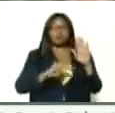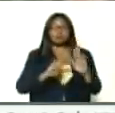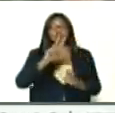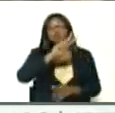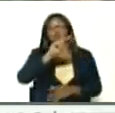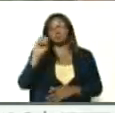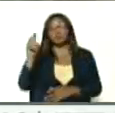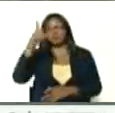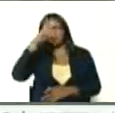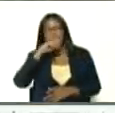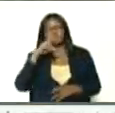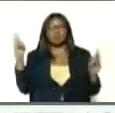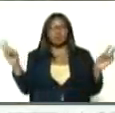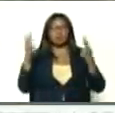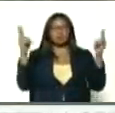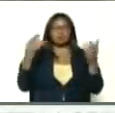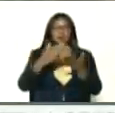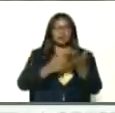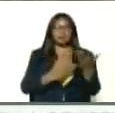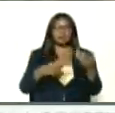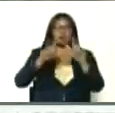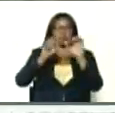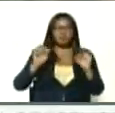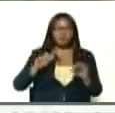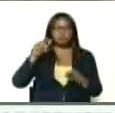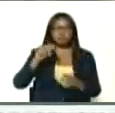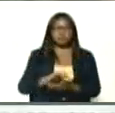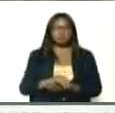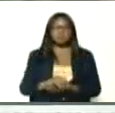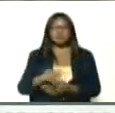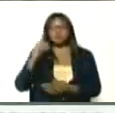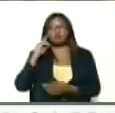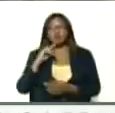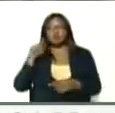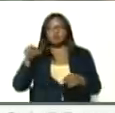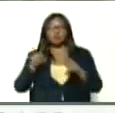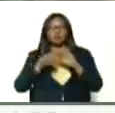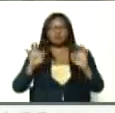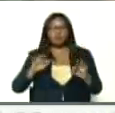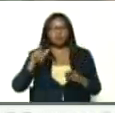años, de la victoria antiimperialista, de Bolívar, en Carabobo,